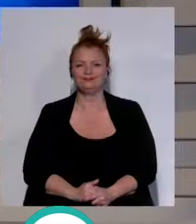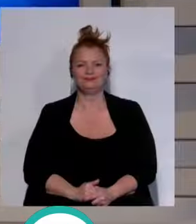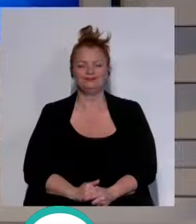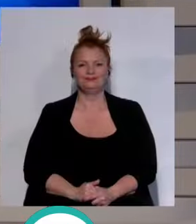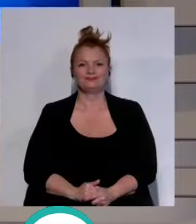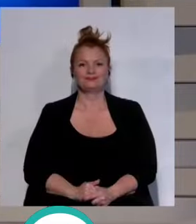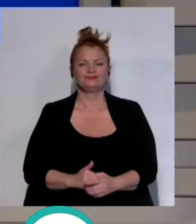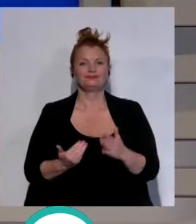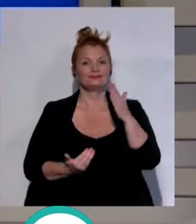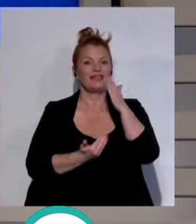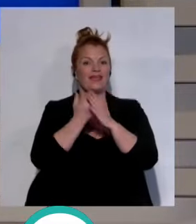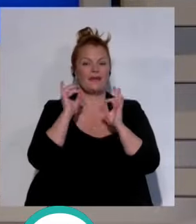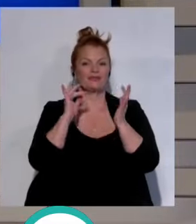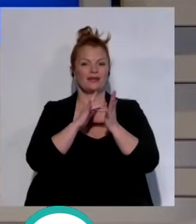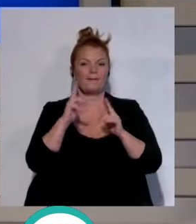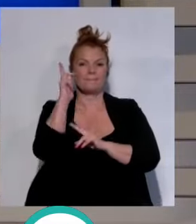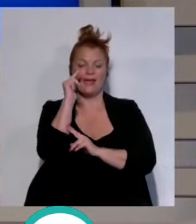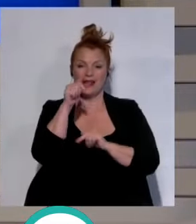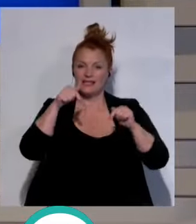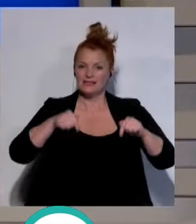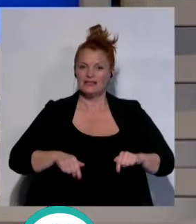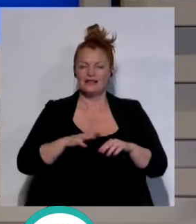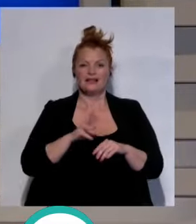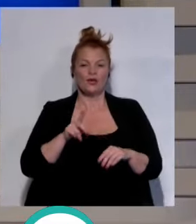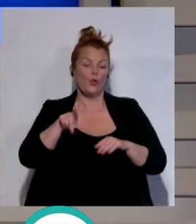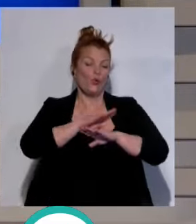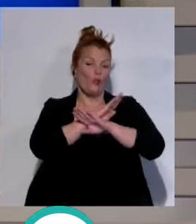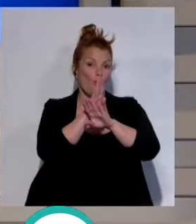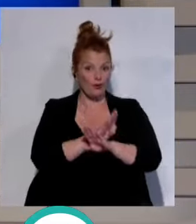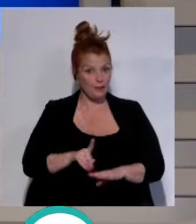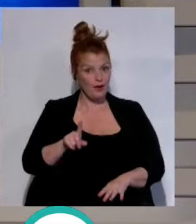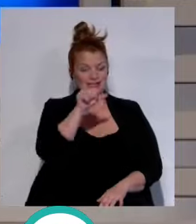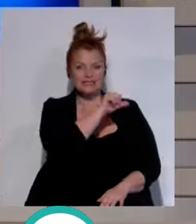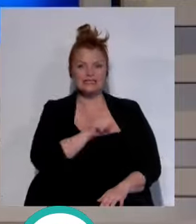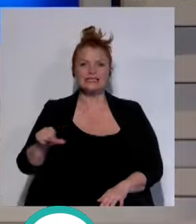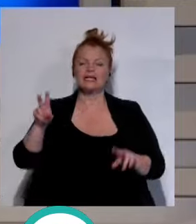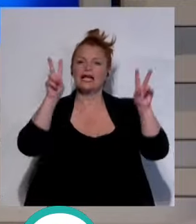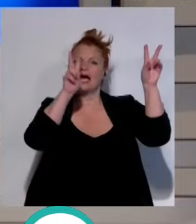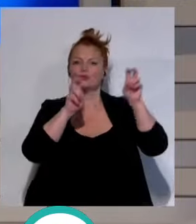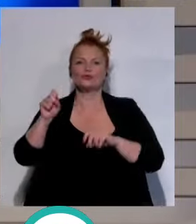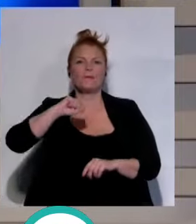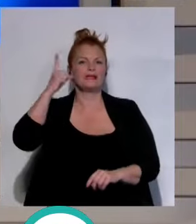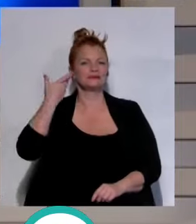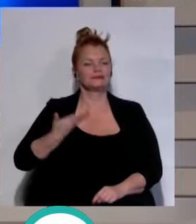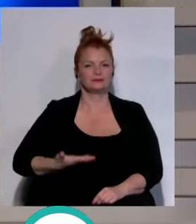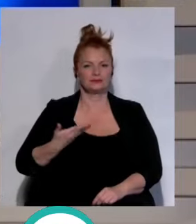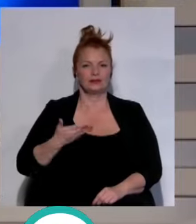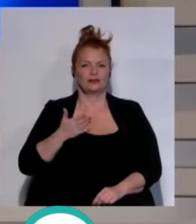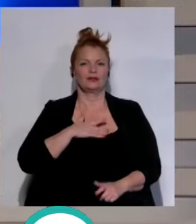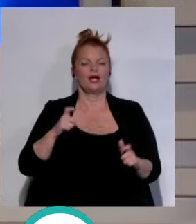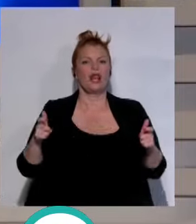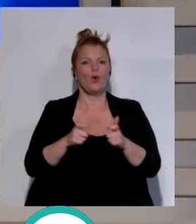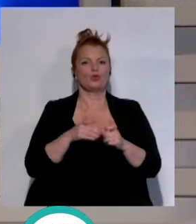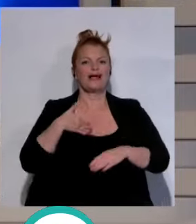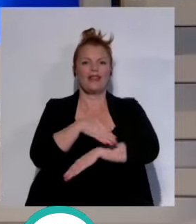Y en el día del viernes última parada de este repaso informativo semanal los asuntos más destacados que nos deja la junta de